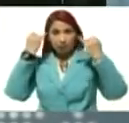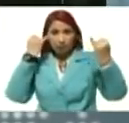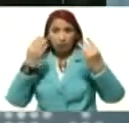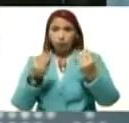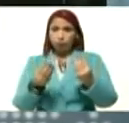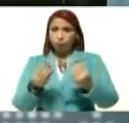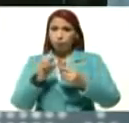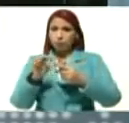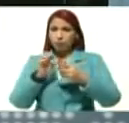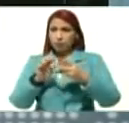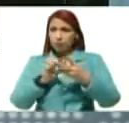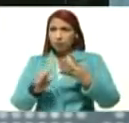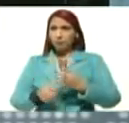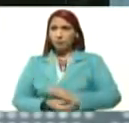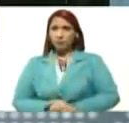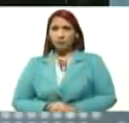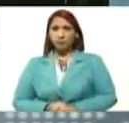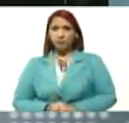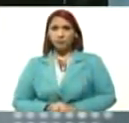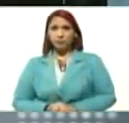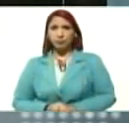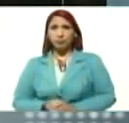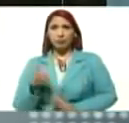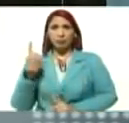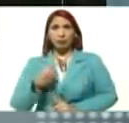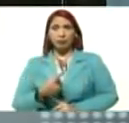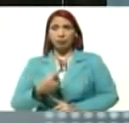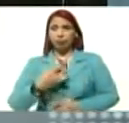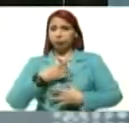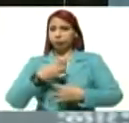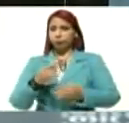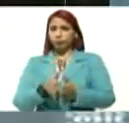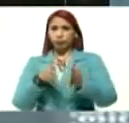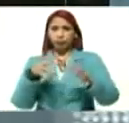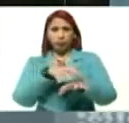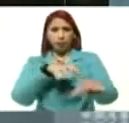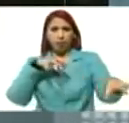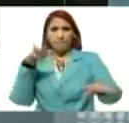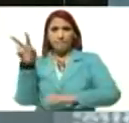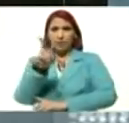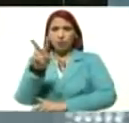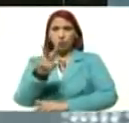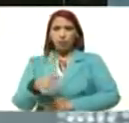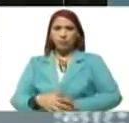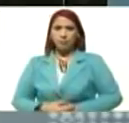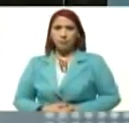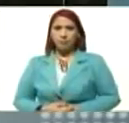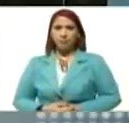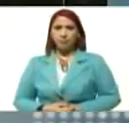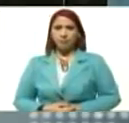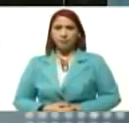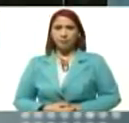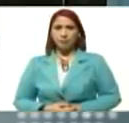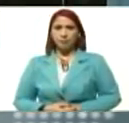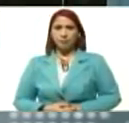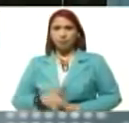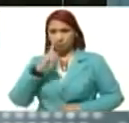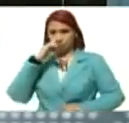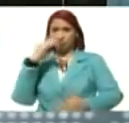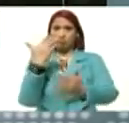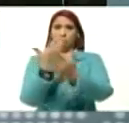mucha estrategia, y poniendo los intereses, de la gran mayoría de Venezuela, por delante,